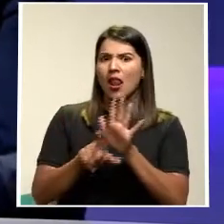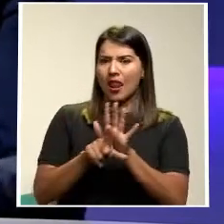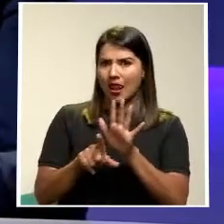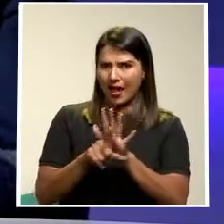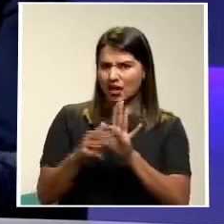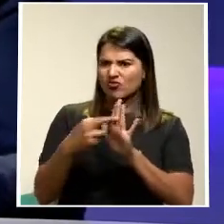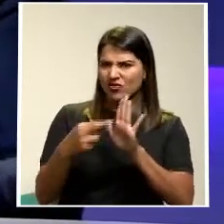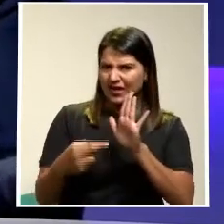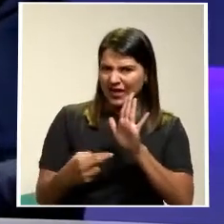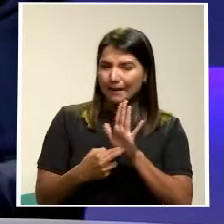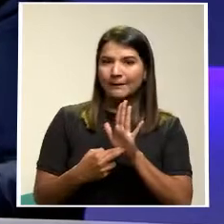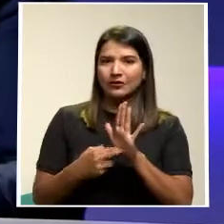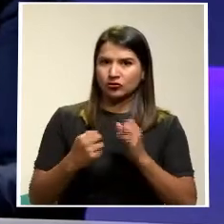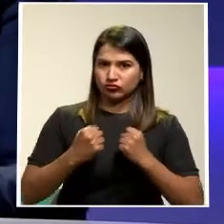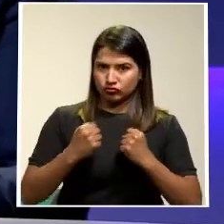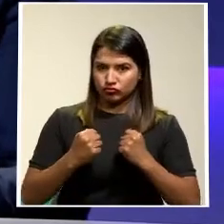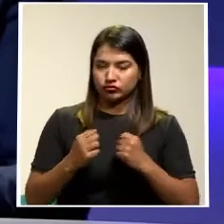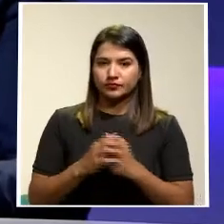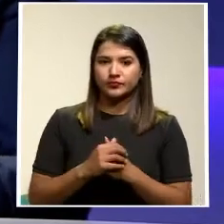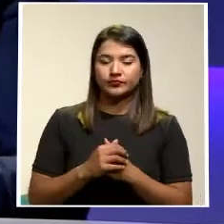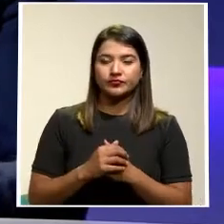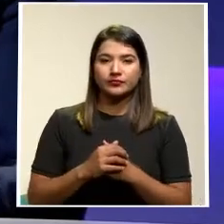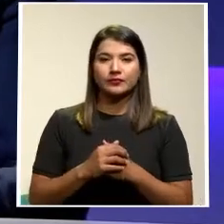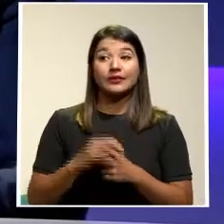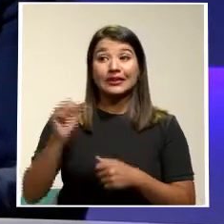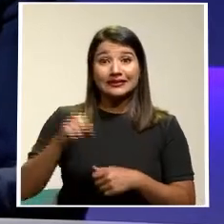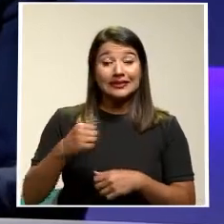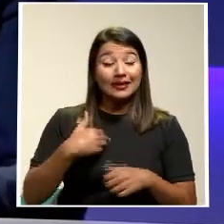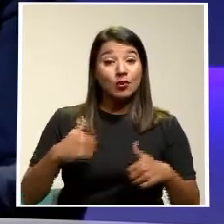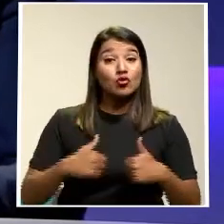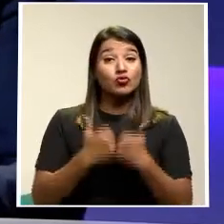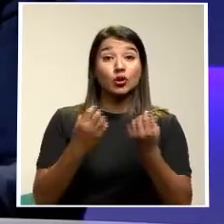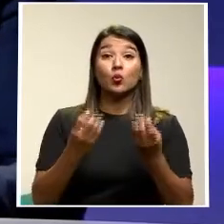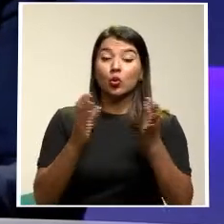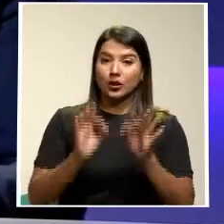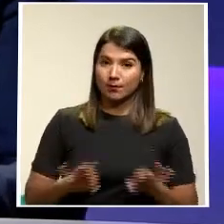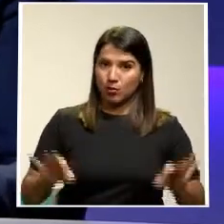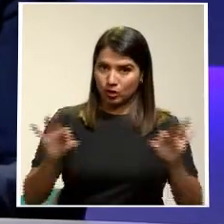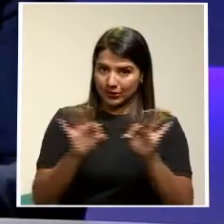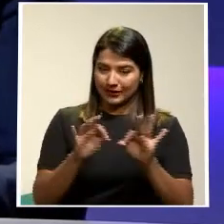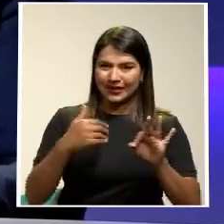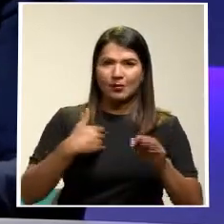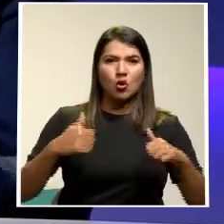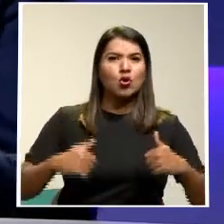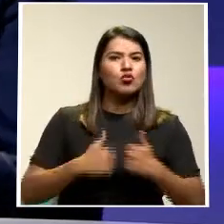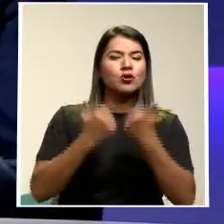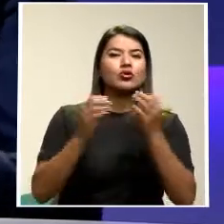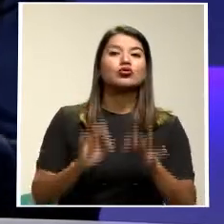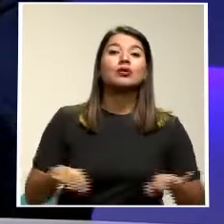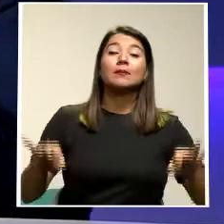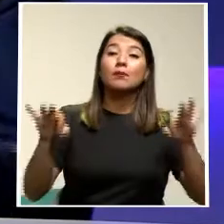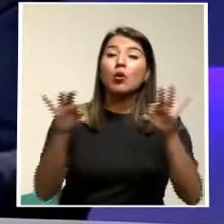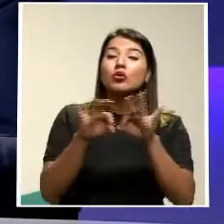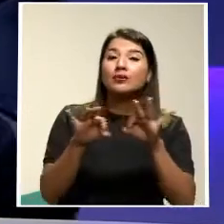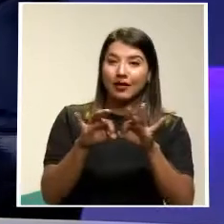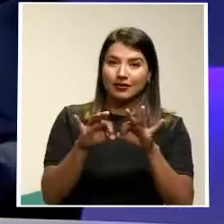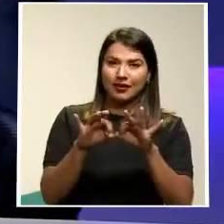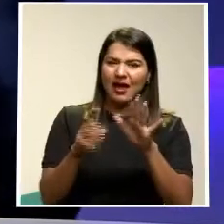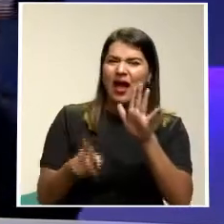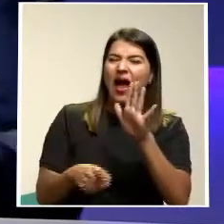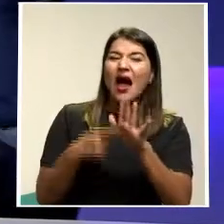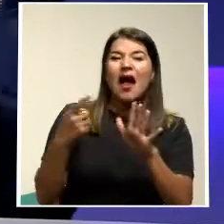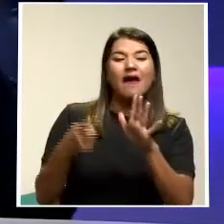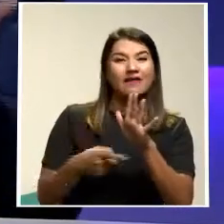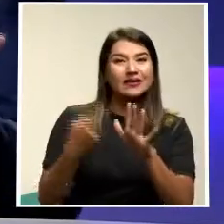reglamento Muy robusto Guías muy robustas Si hay retos Importantes Hay retos importantes Como el que decía usted A veces La conciliación